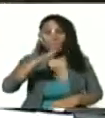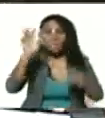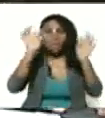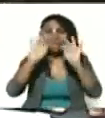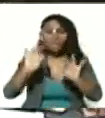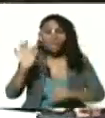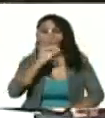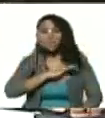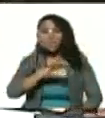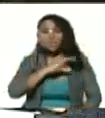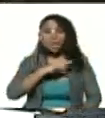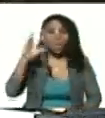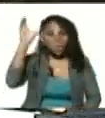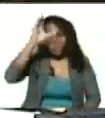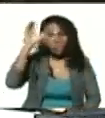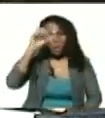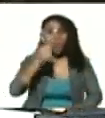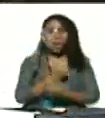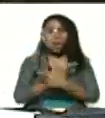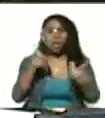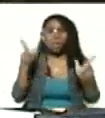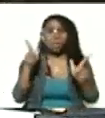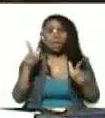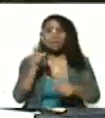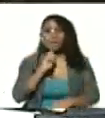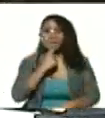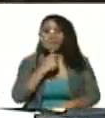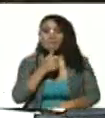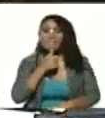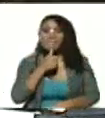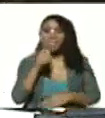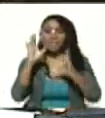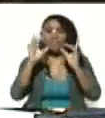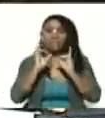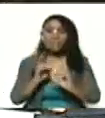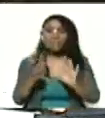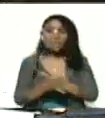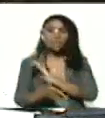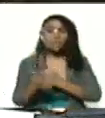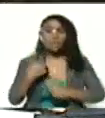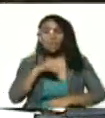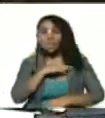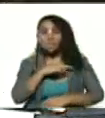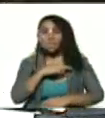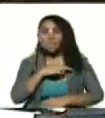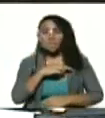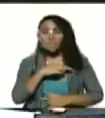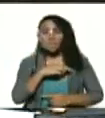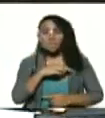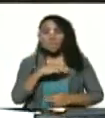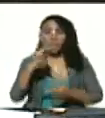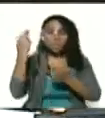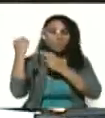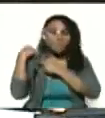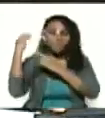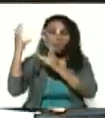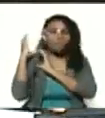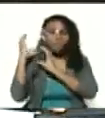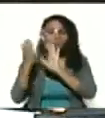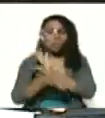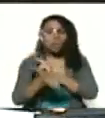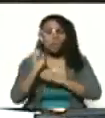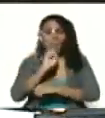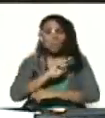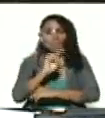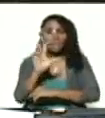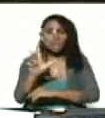soberana consciente libre y secreta quien va a decidir nuestros candidatos nuestras candidatas a las